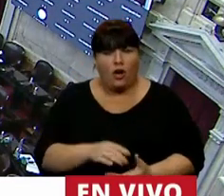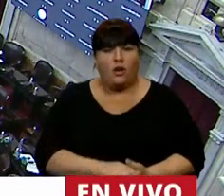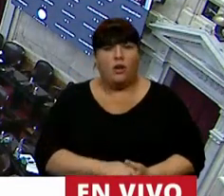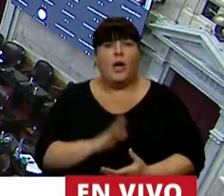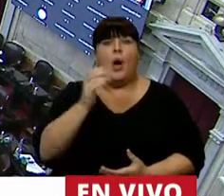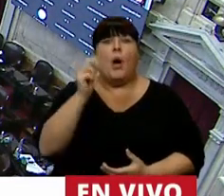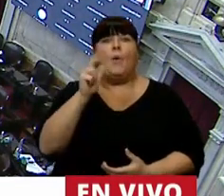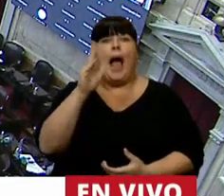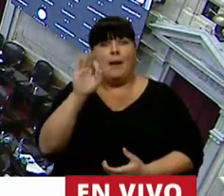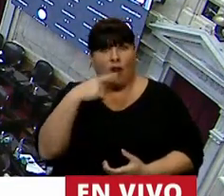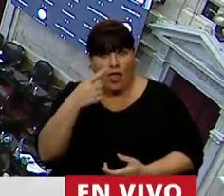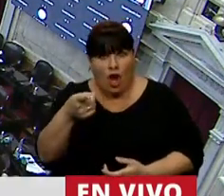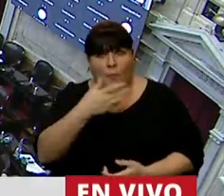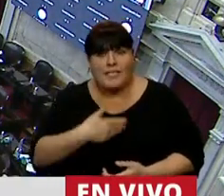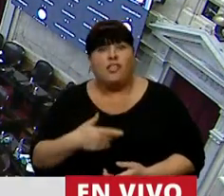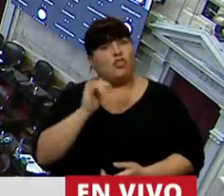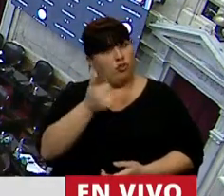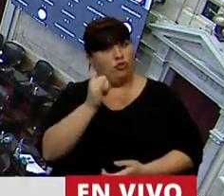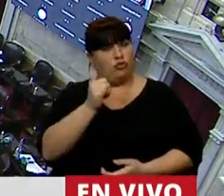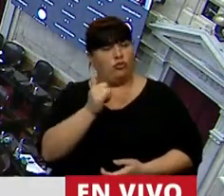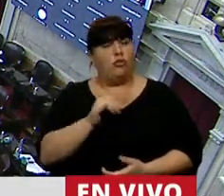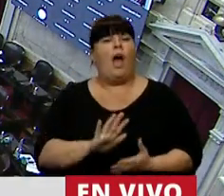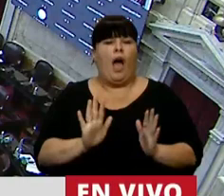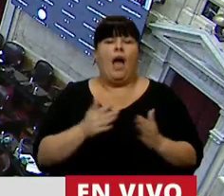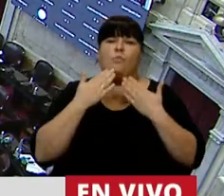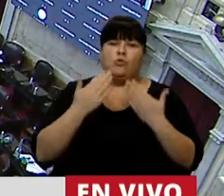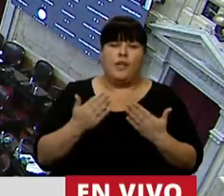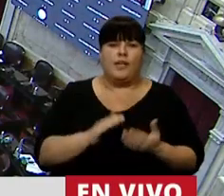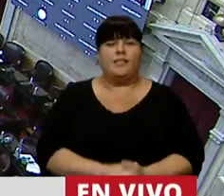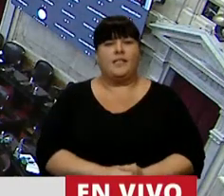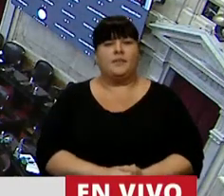¿Bárbaro dijo, presidente? Sí, Bueno, muchas gracias.